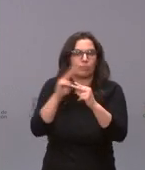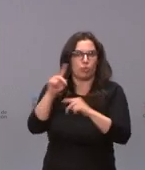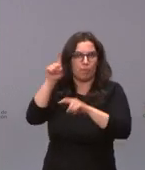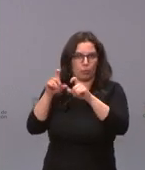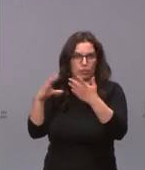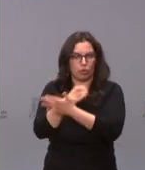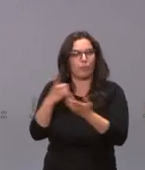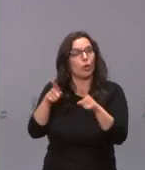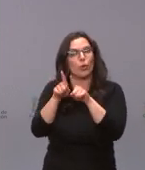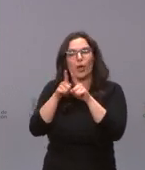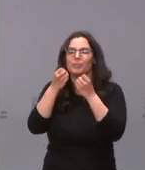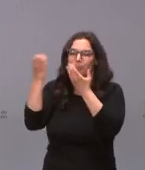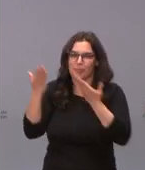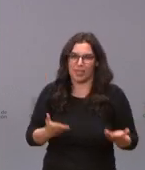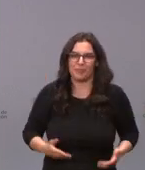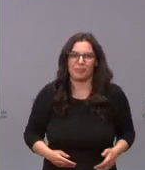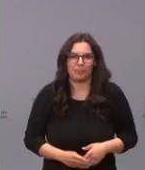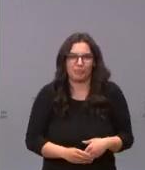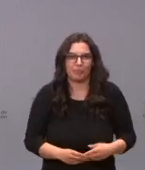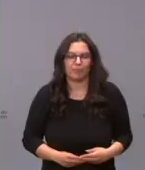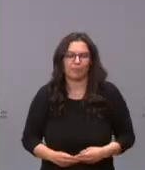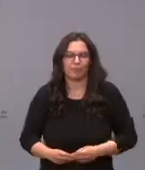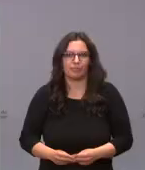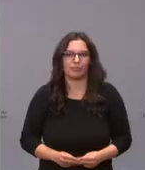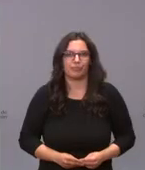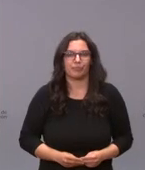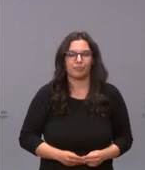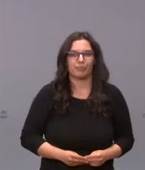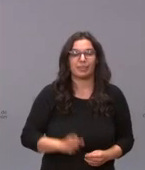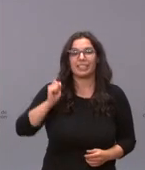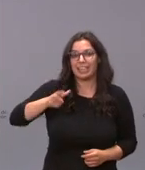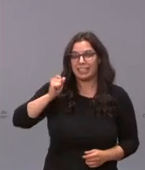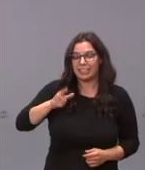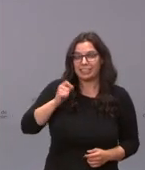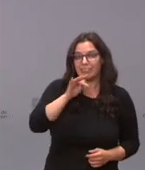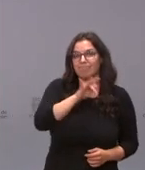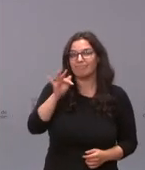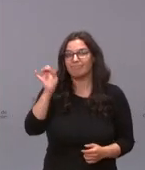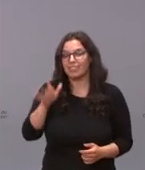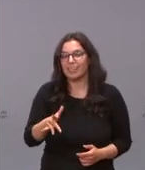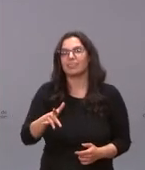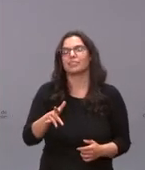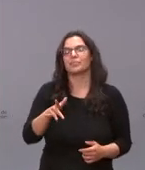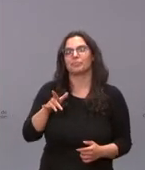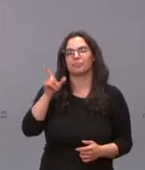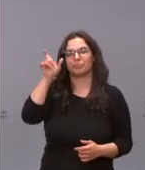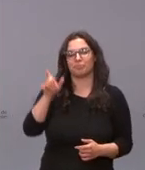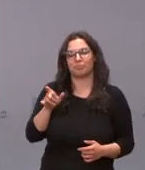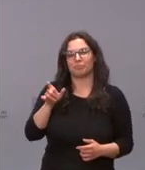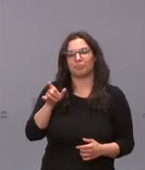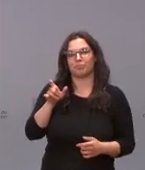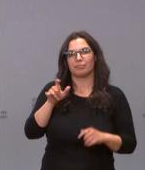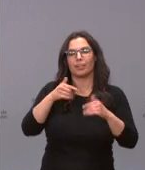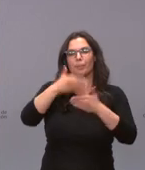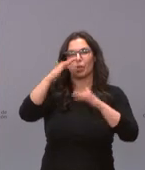caso bienvenido a las ruedas quien se es habitual de estas ruedas de prensa es Ricardo García de El